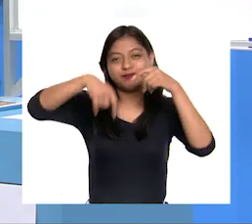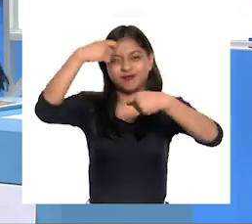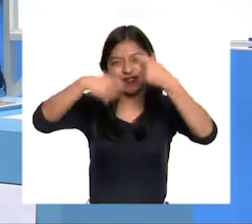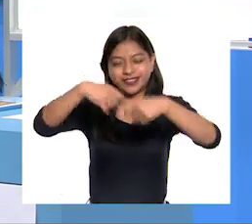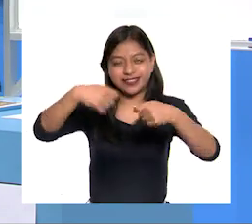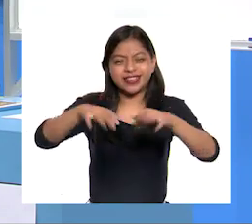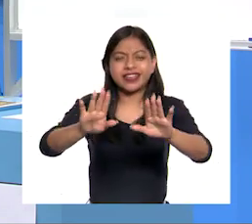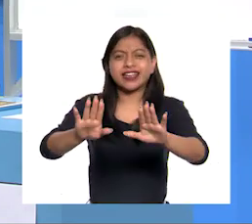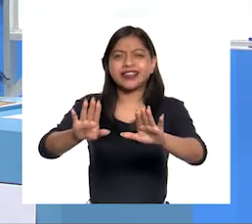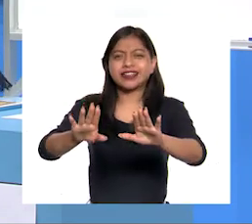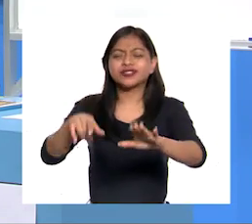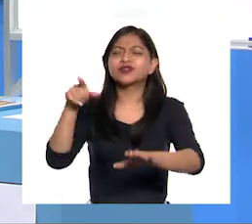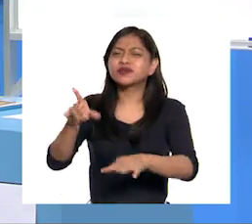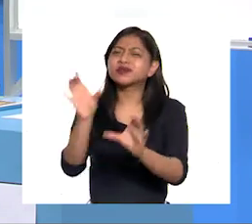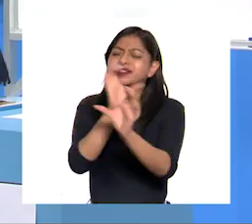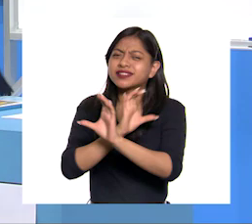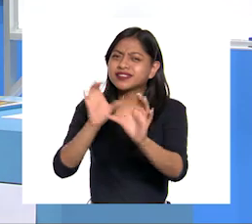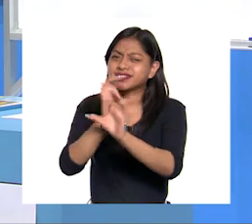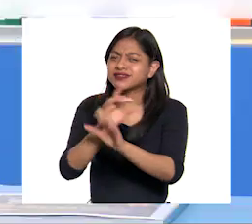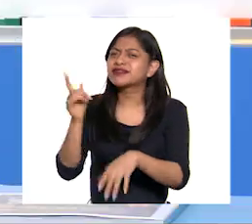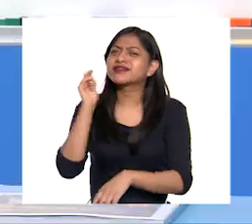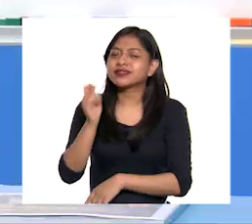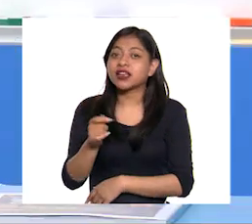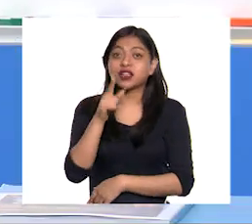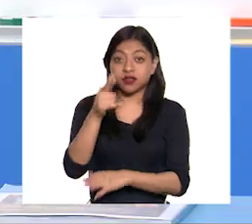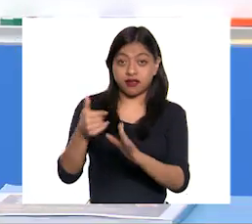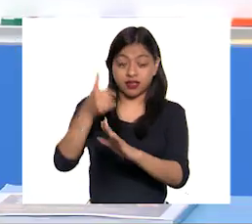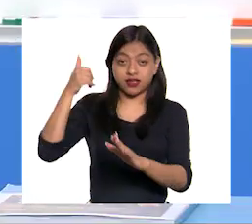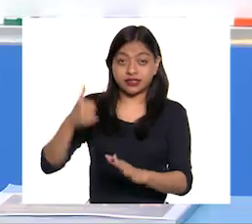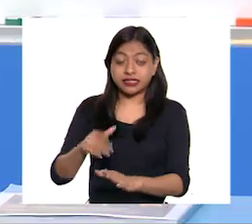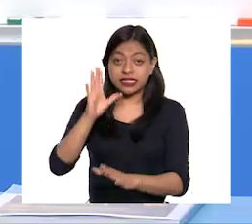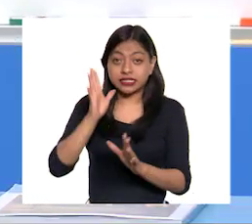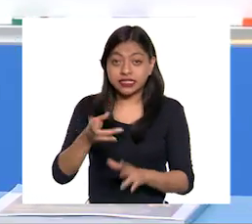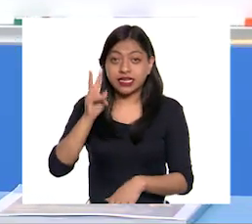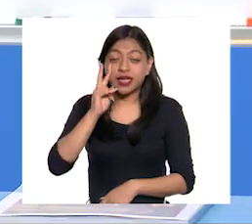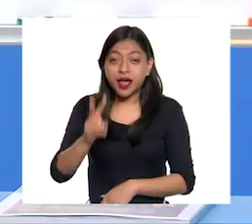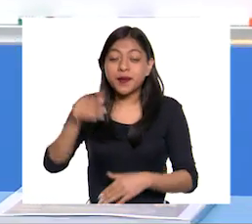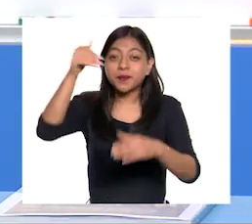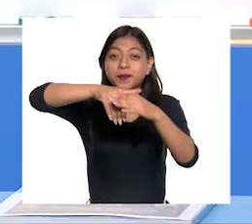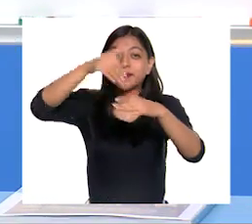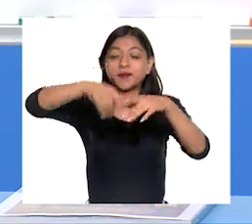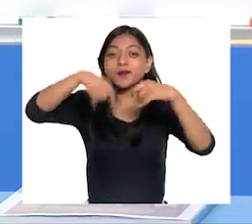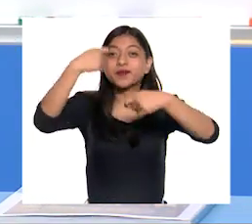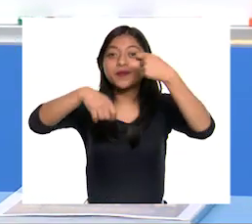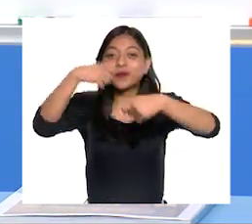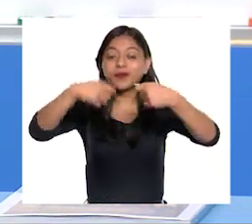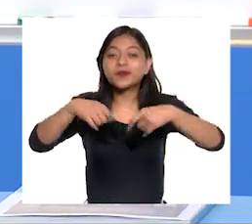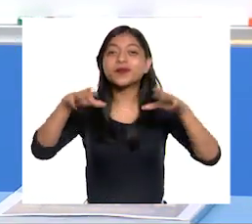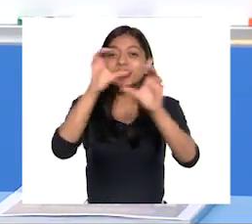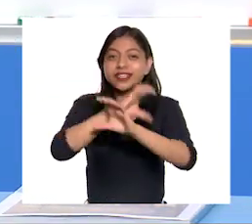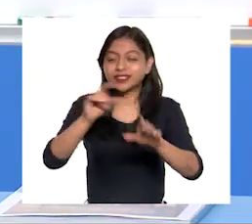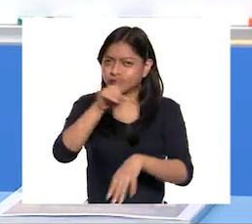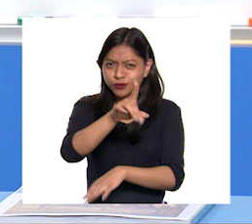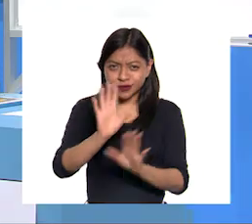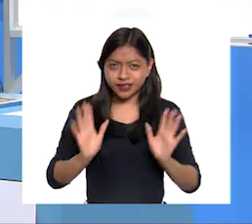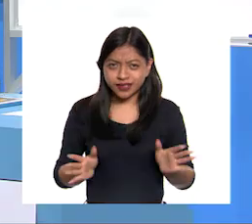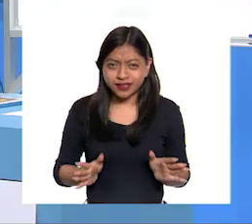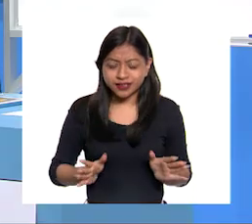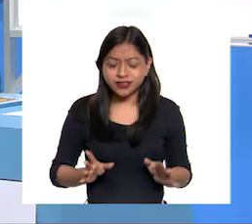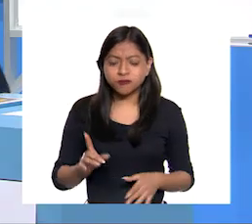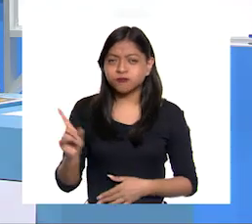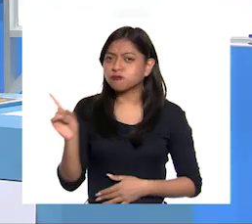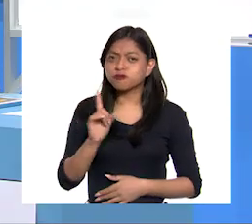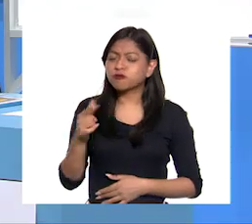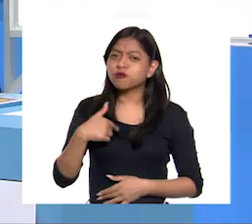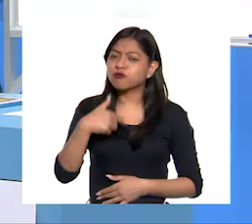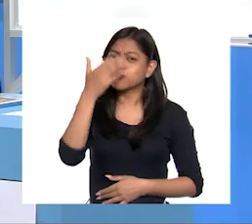A ver, pero ¿por qué cantas? Ya escuchaste la canción de Bolsitas ¿No? No, no